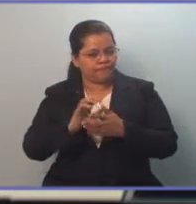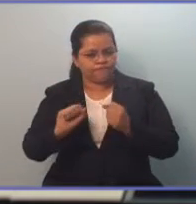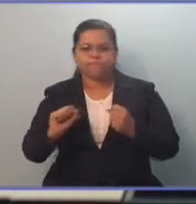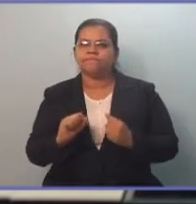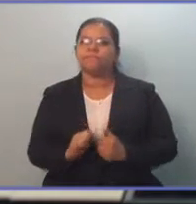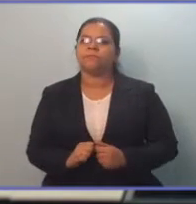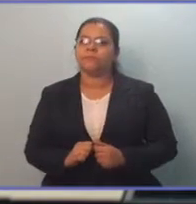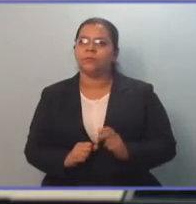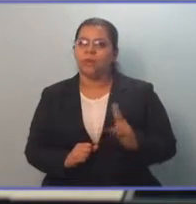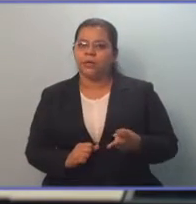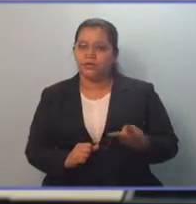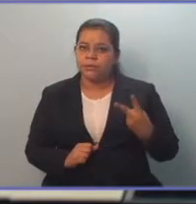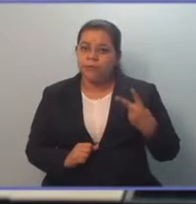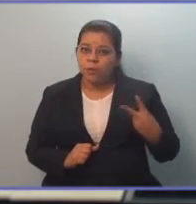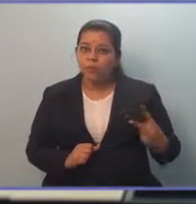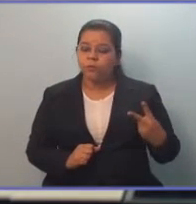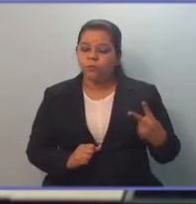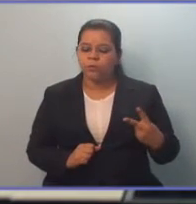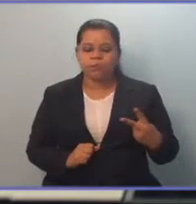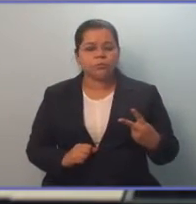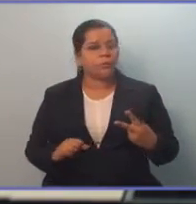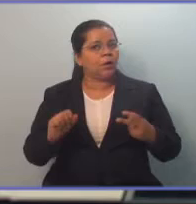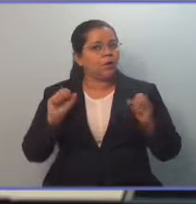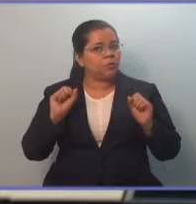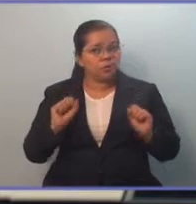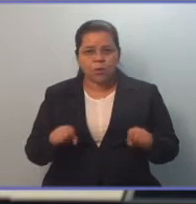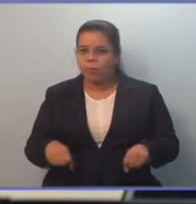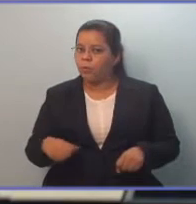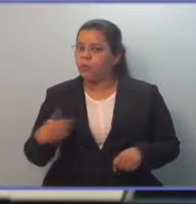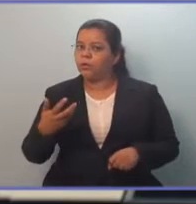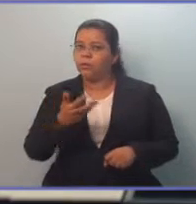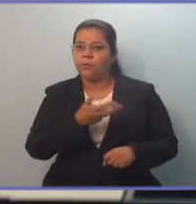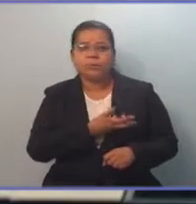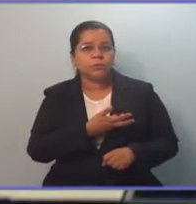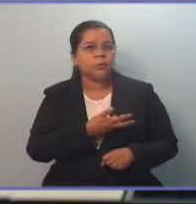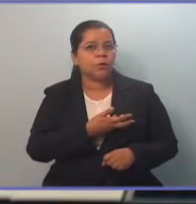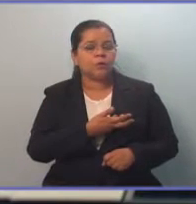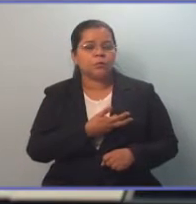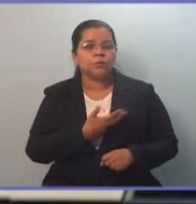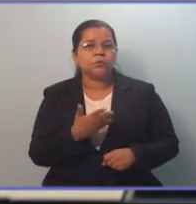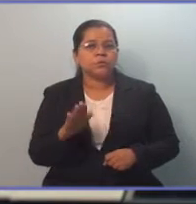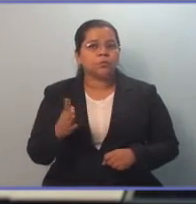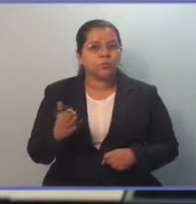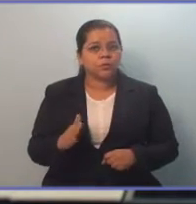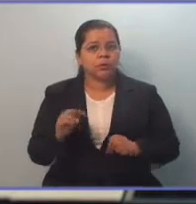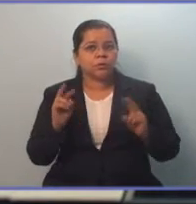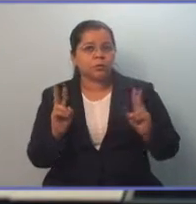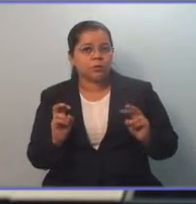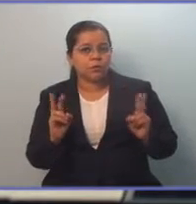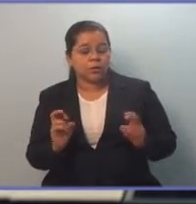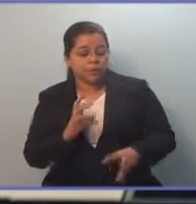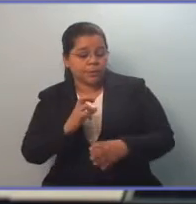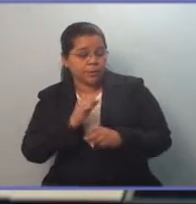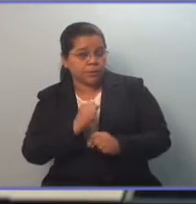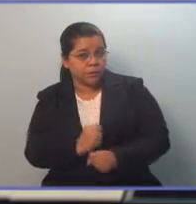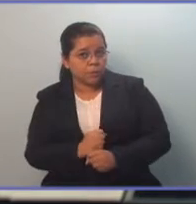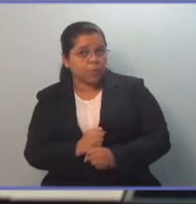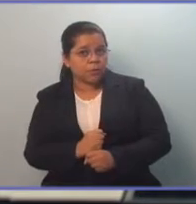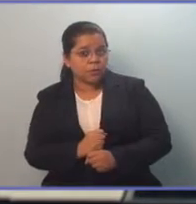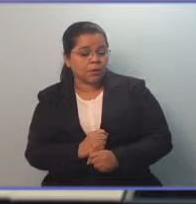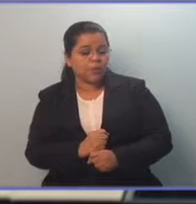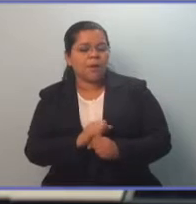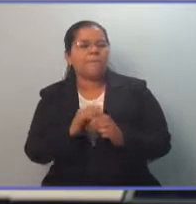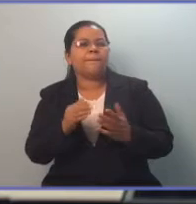común, no se puede utilizar el tema de la seguridad con